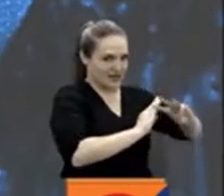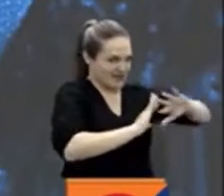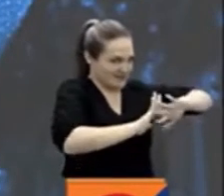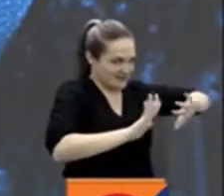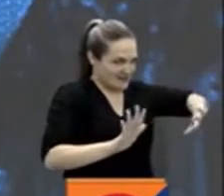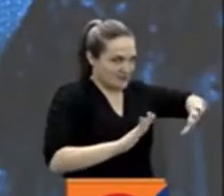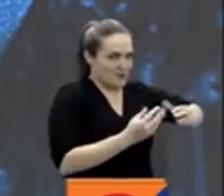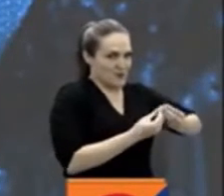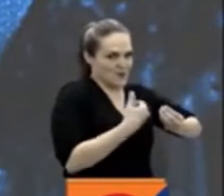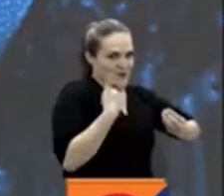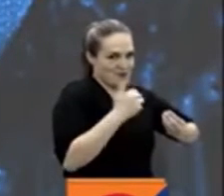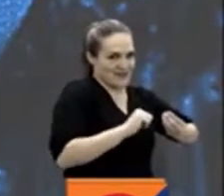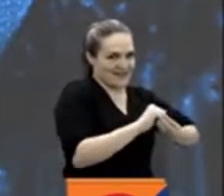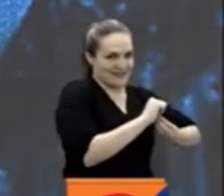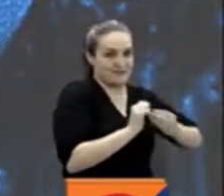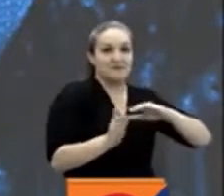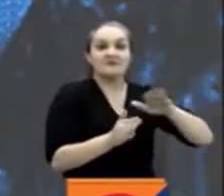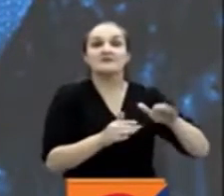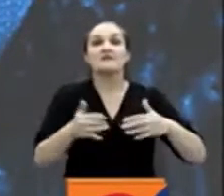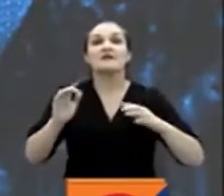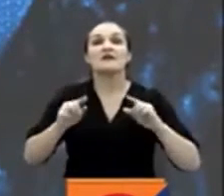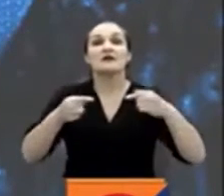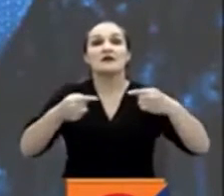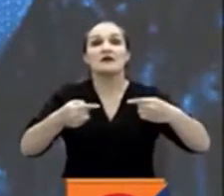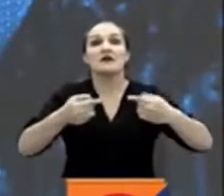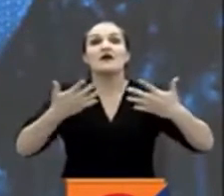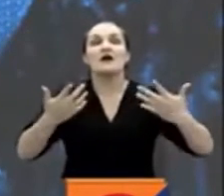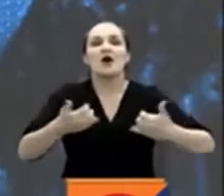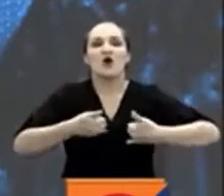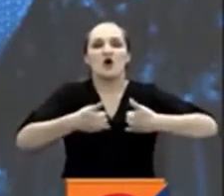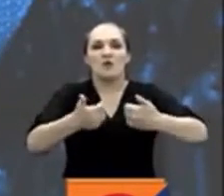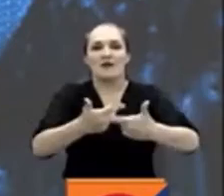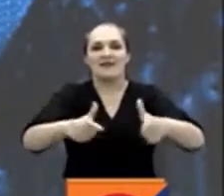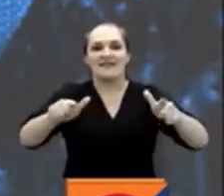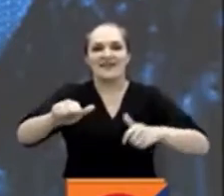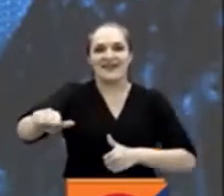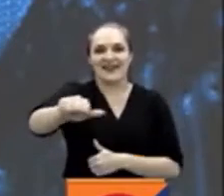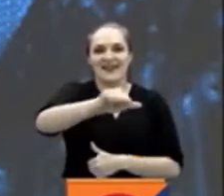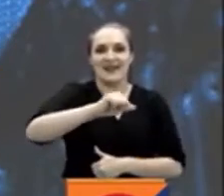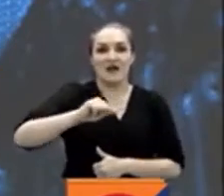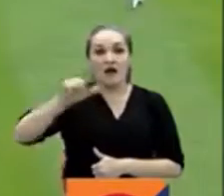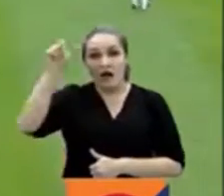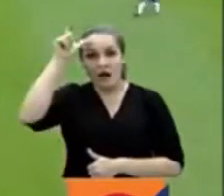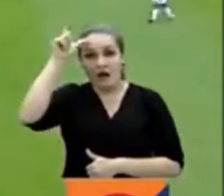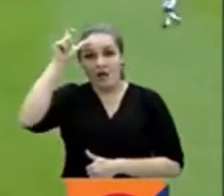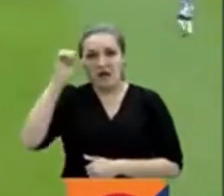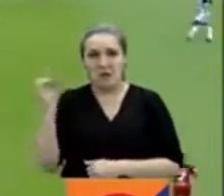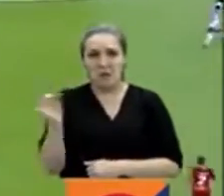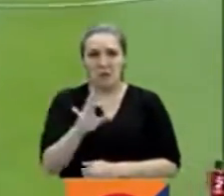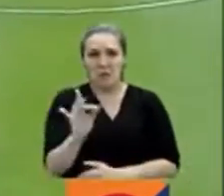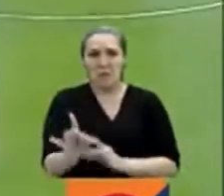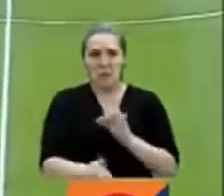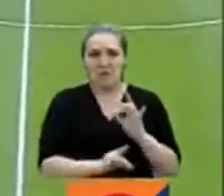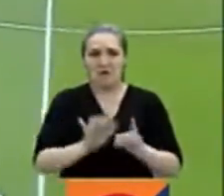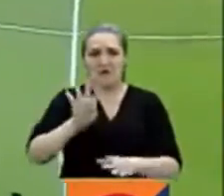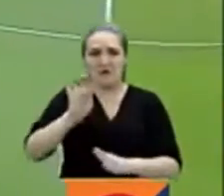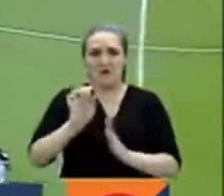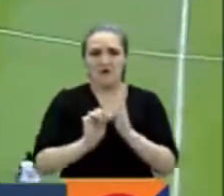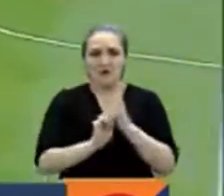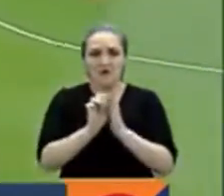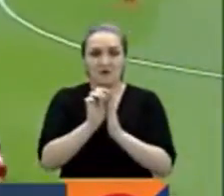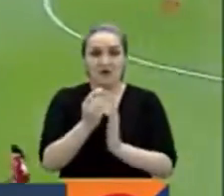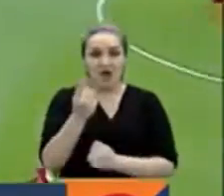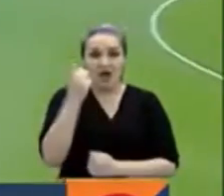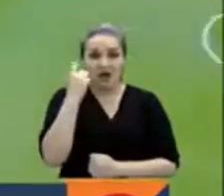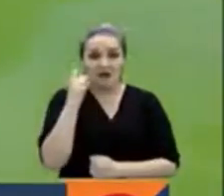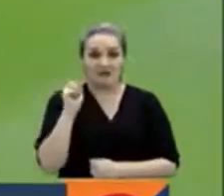para la Copa Libertadores Femenina, en la que la América cerró con puntaje perfecto la fase de grupos. Y vamos a ver lo que ocurrió allá. que decir